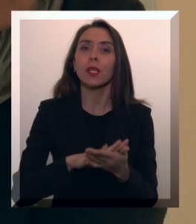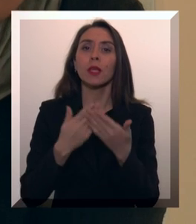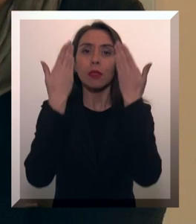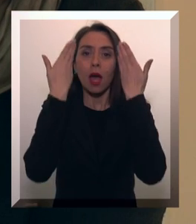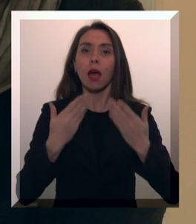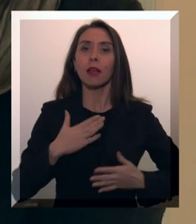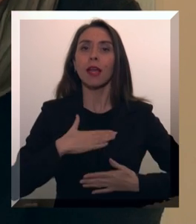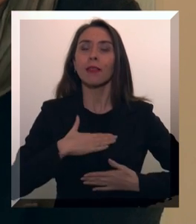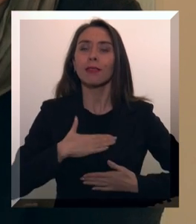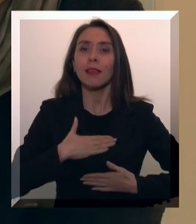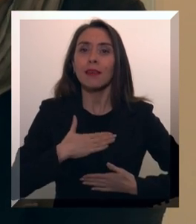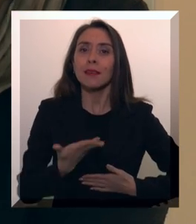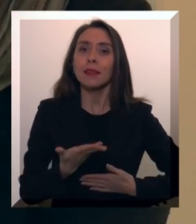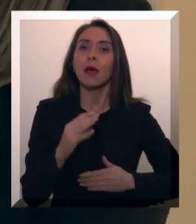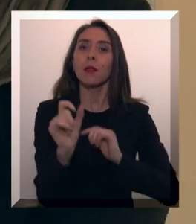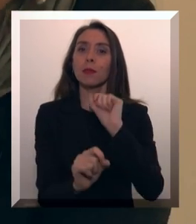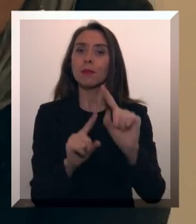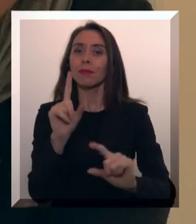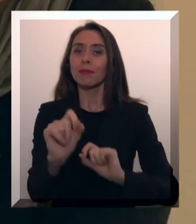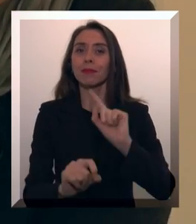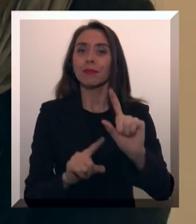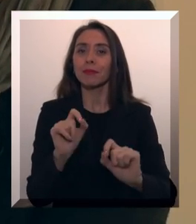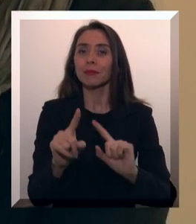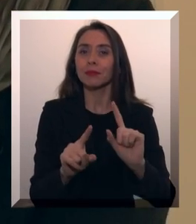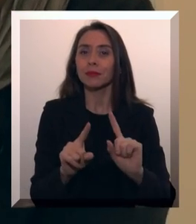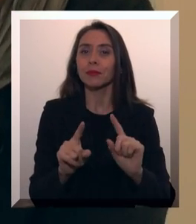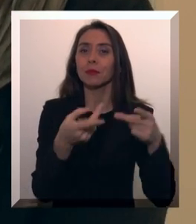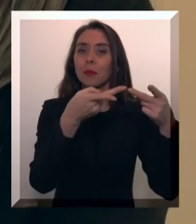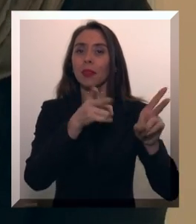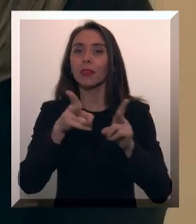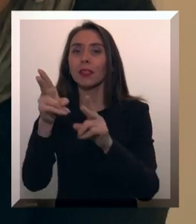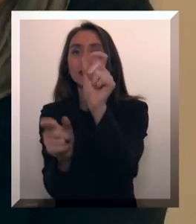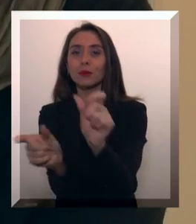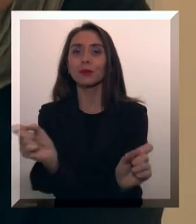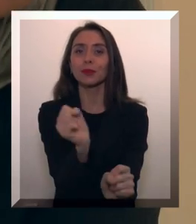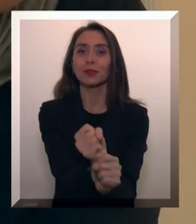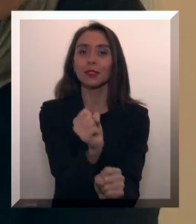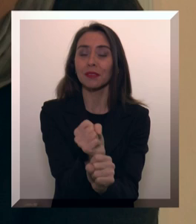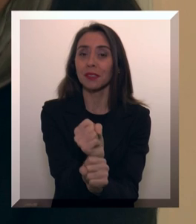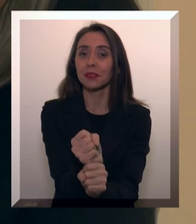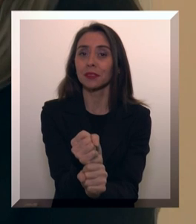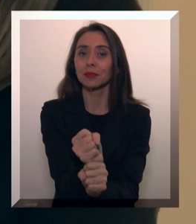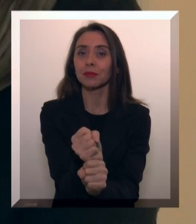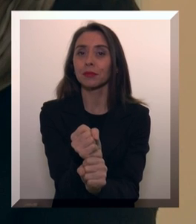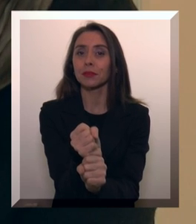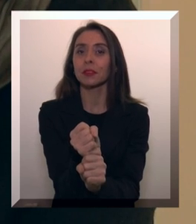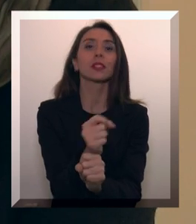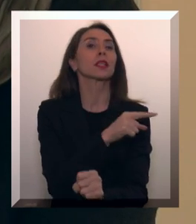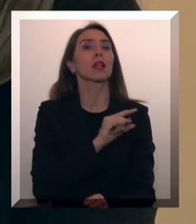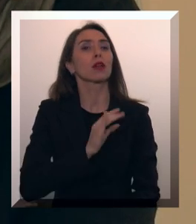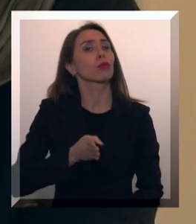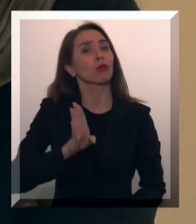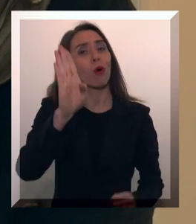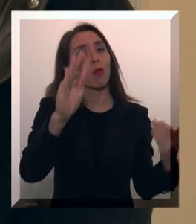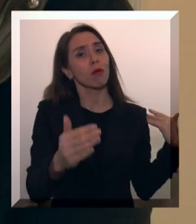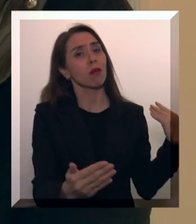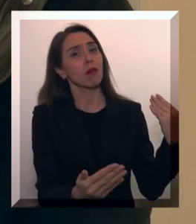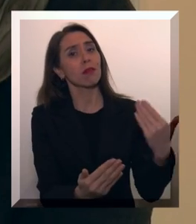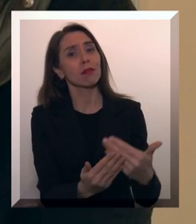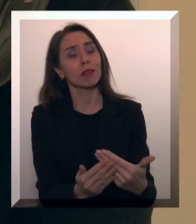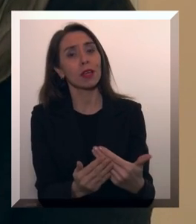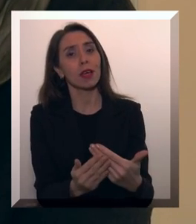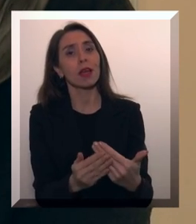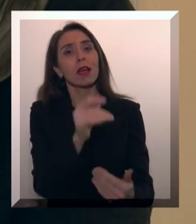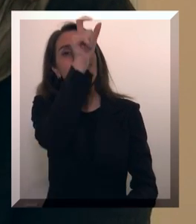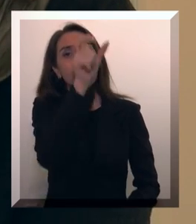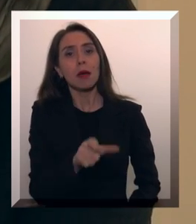de la vida, de la integridad física y de la defensa de los derechos de los trabajadores. Por lo tanto, sigue tan vigente